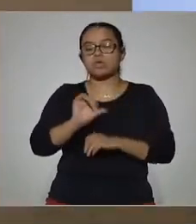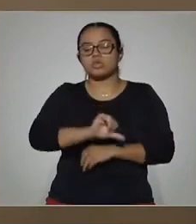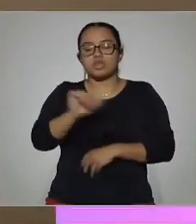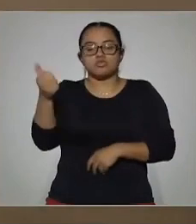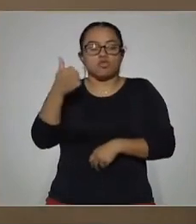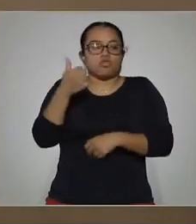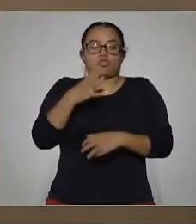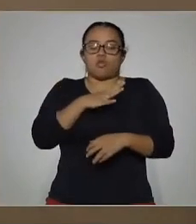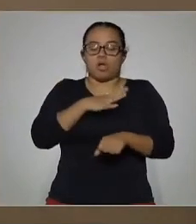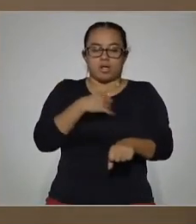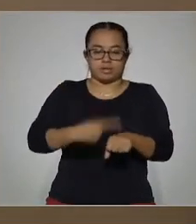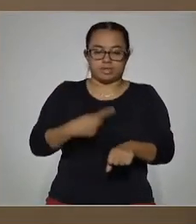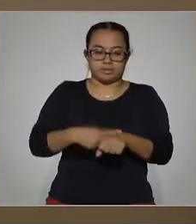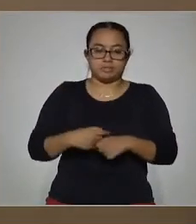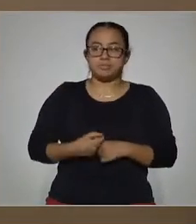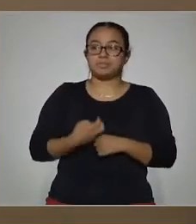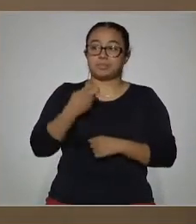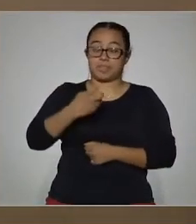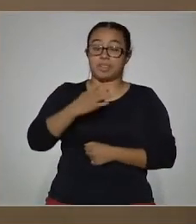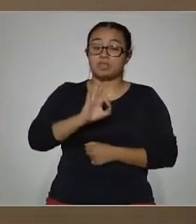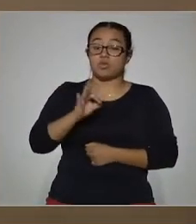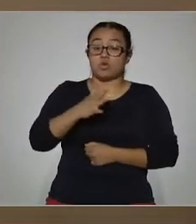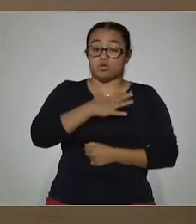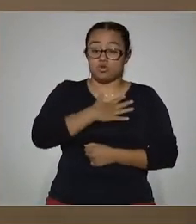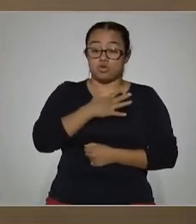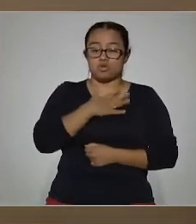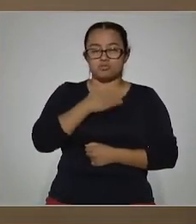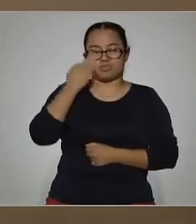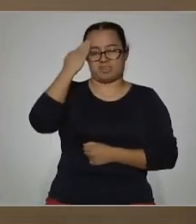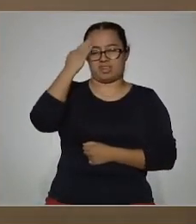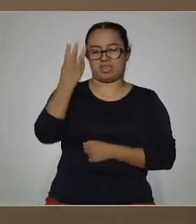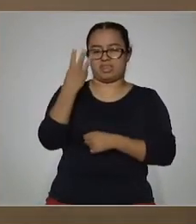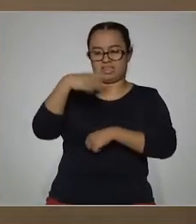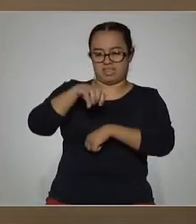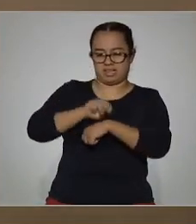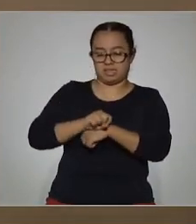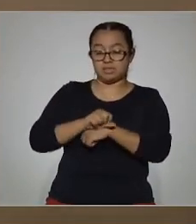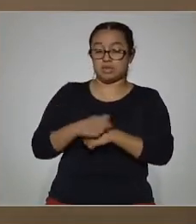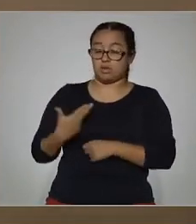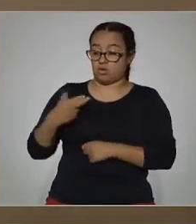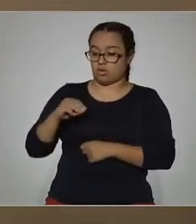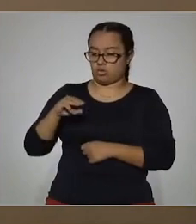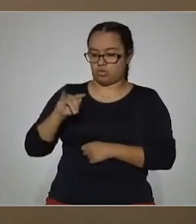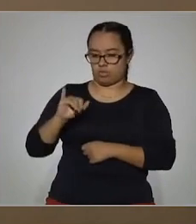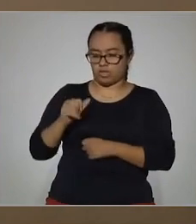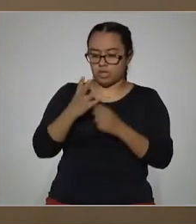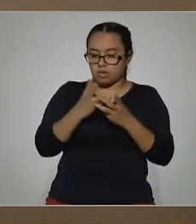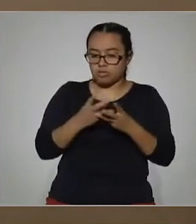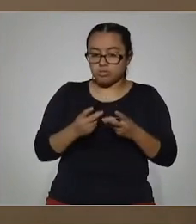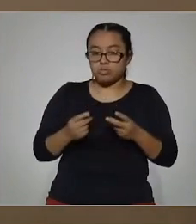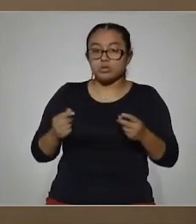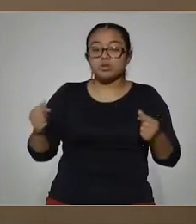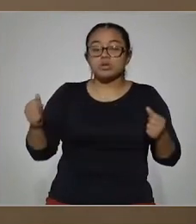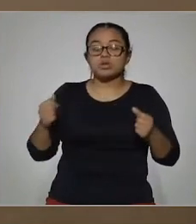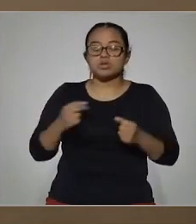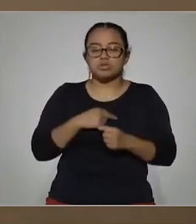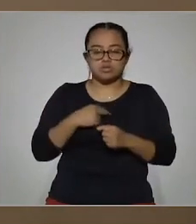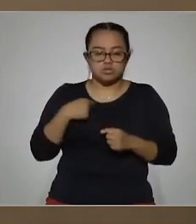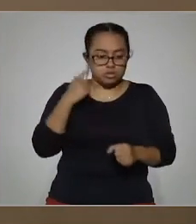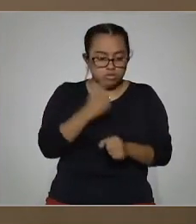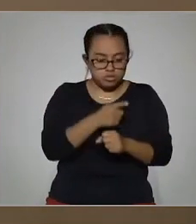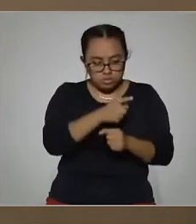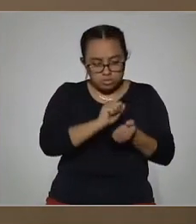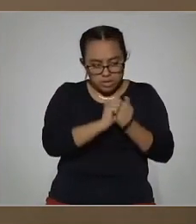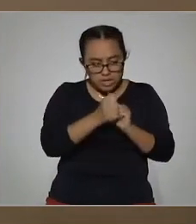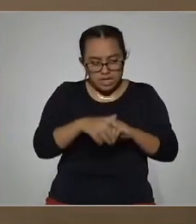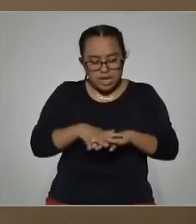agregado. Entonces el tiempo de evolución de la tos, si bien el máximo va a ser tres semanas utilizando homeopatía, lo que nosotros esperamos encontrar en el paciente, en el cambio